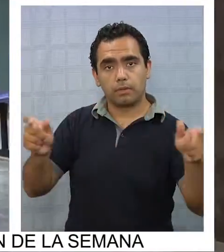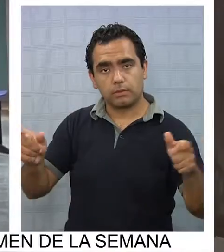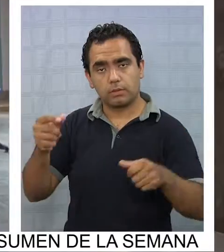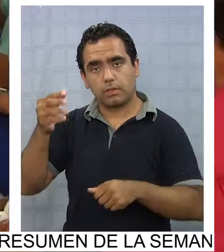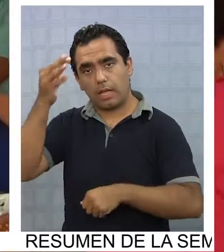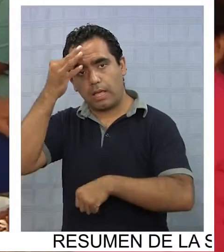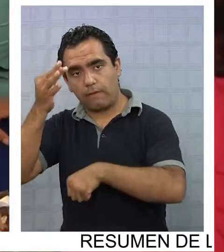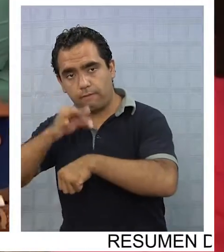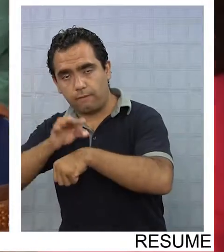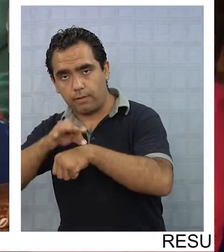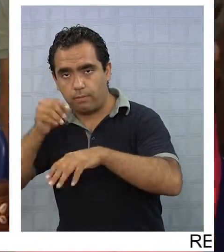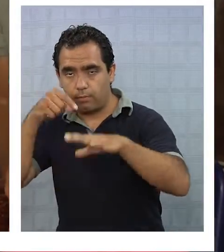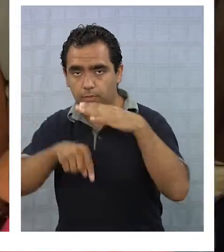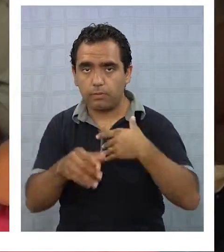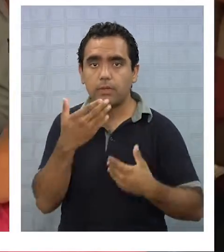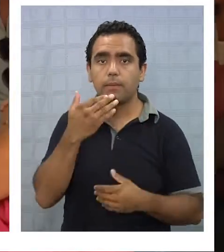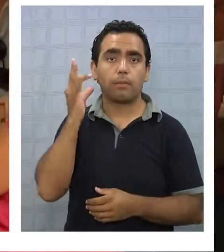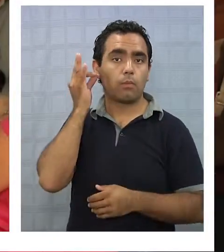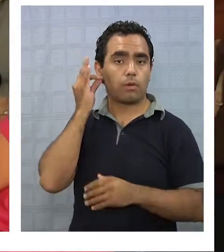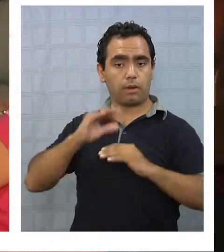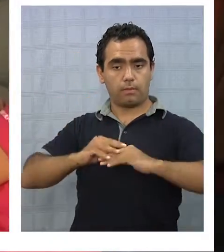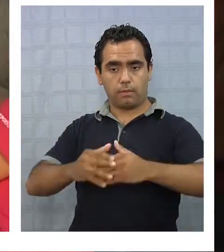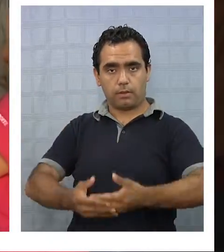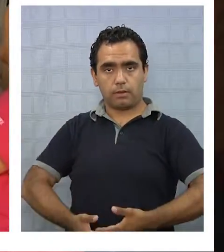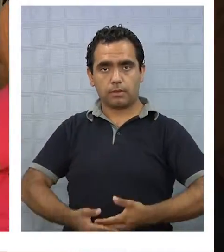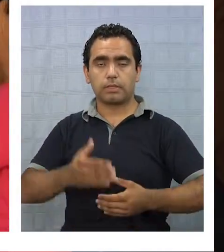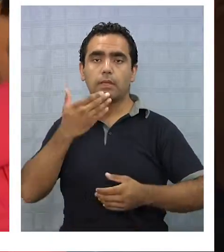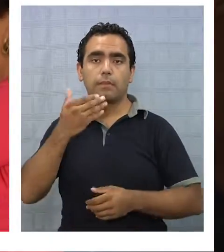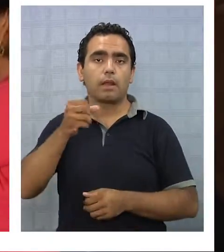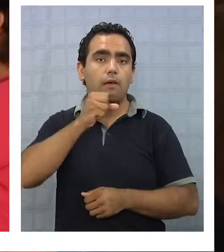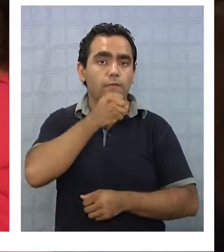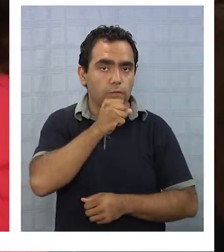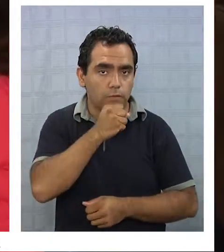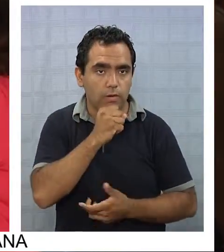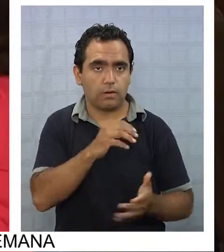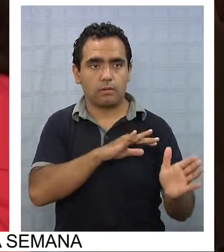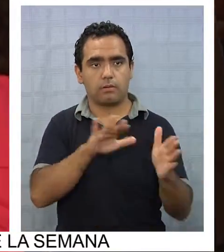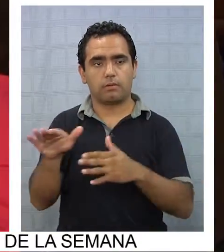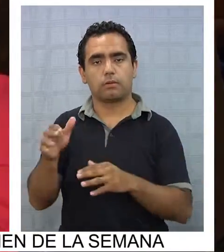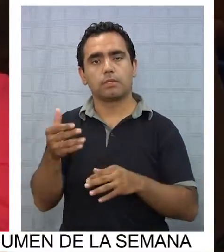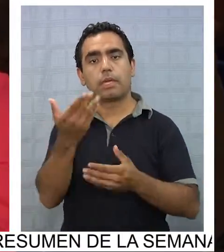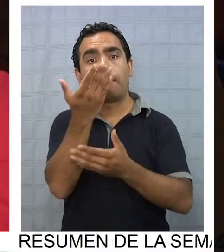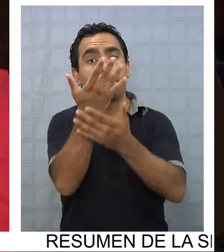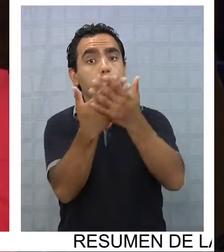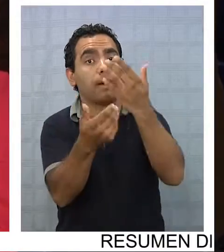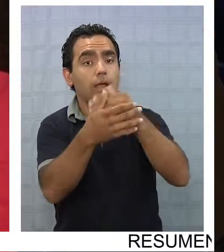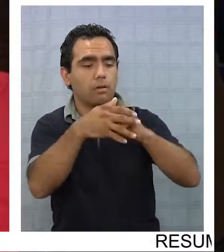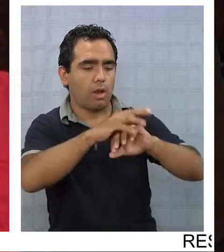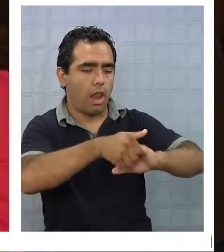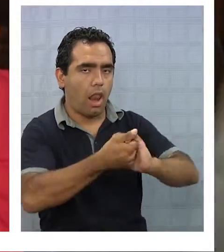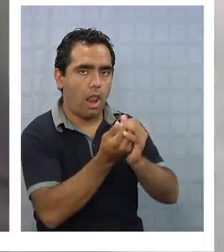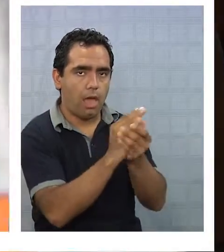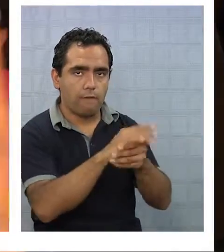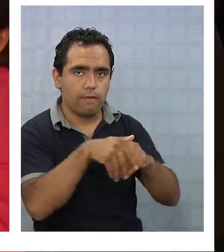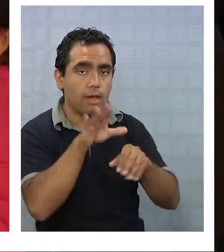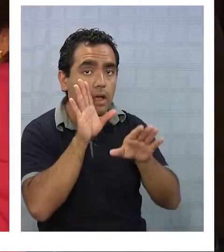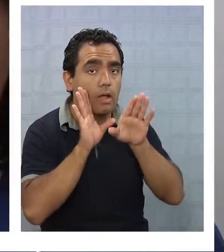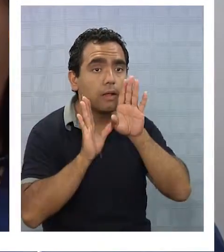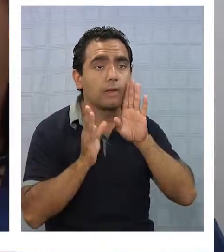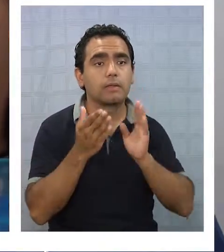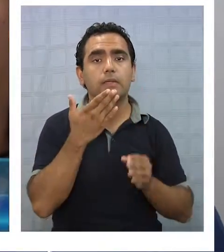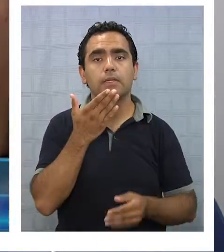semanas de gestación y para las personas de la tercera edad. El lavado de manos, el uso de pañuelos